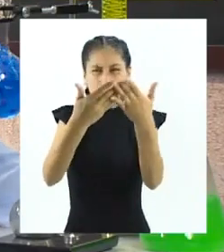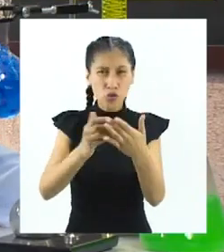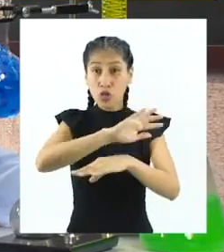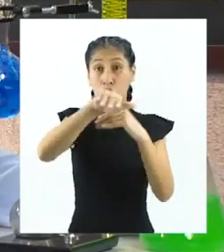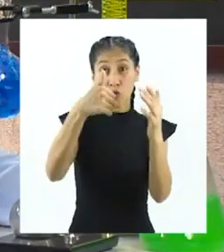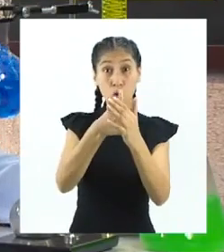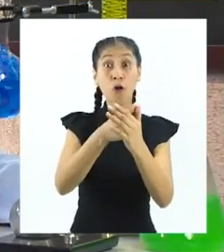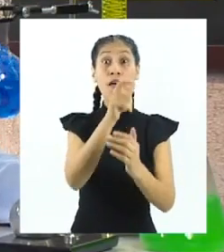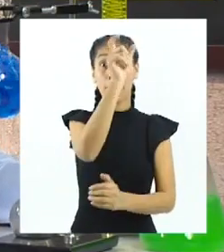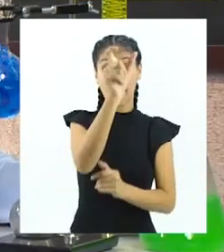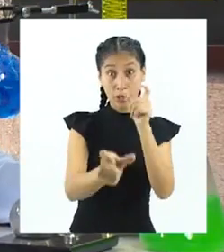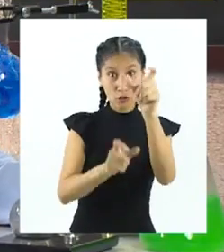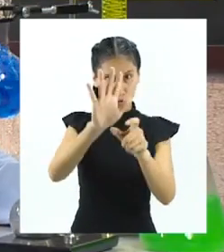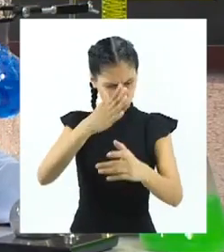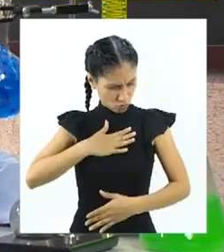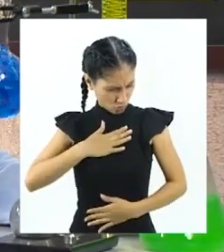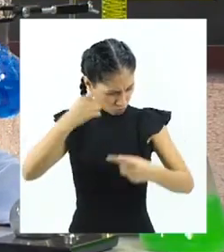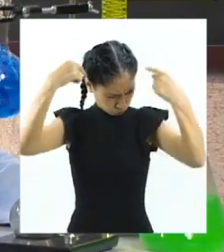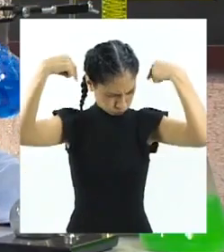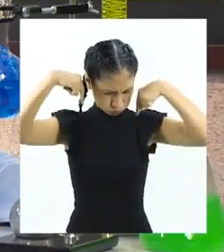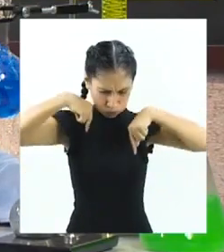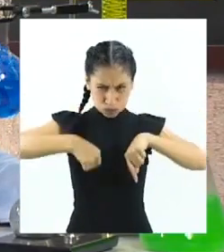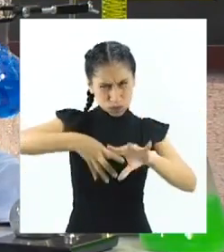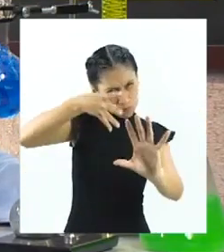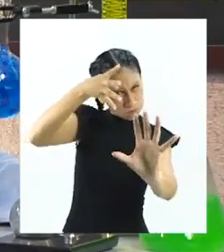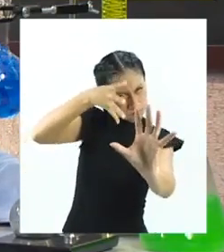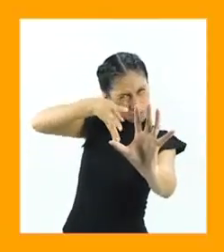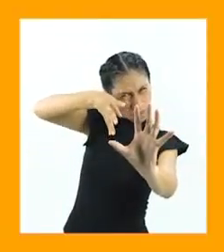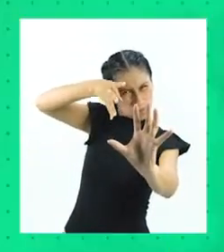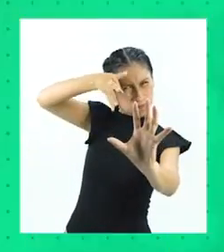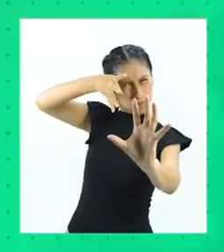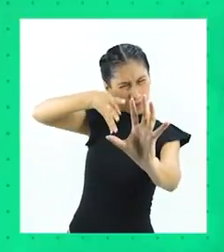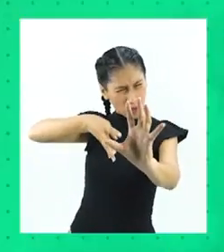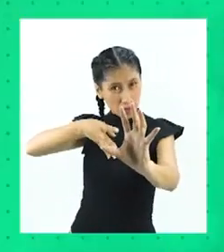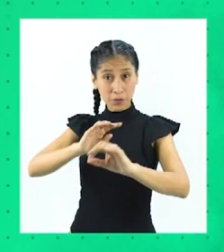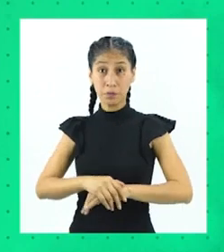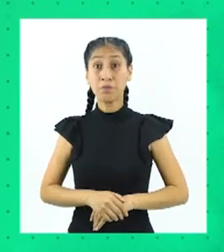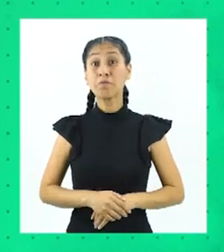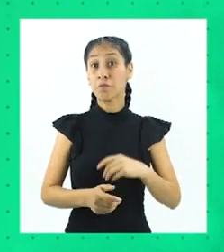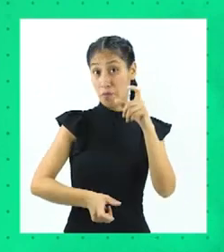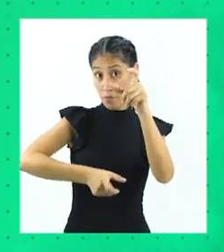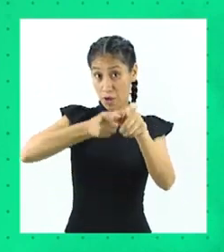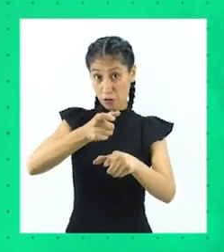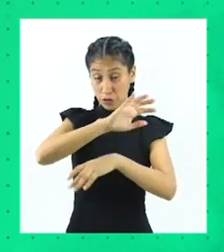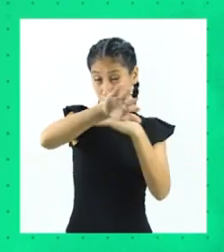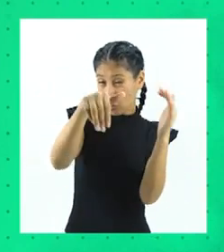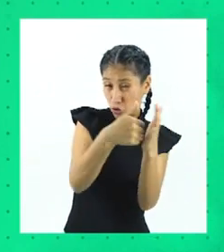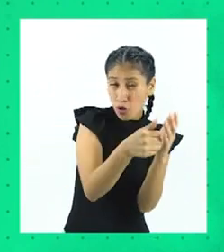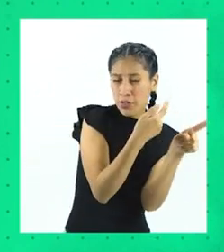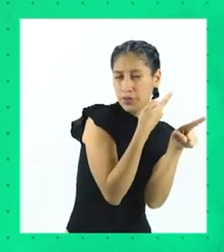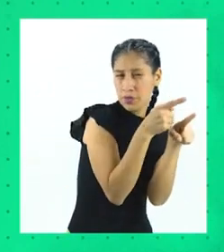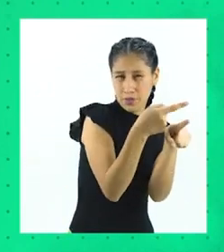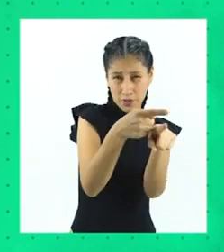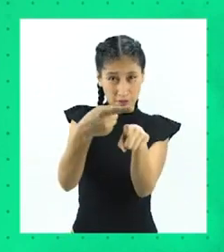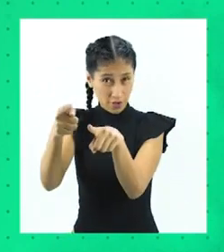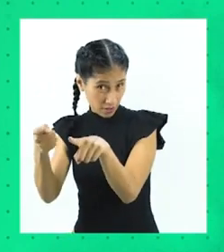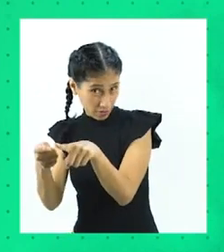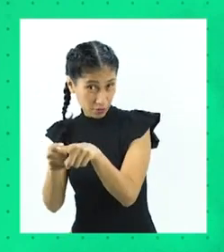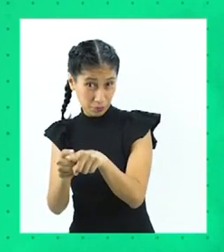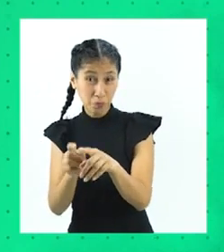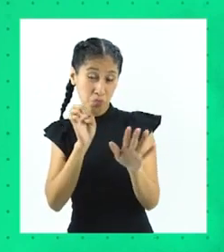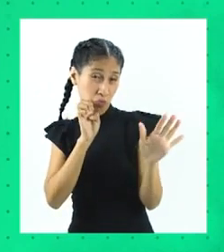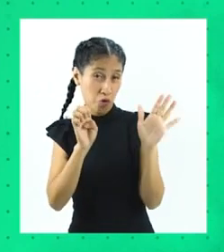vivos, recibe un permanente estudio científico. Todos los seres vivos son diferentes unos de otros.